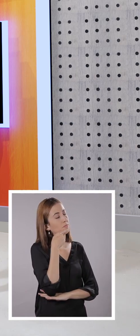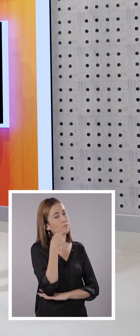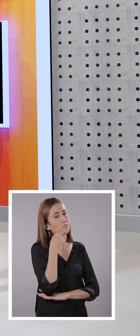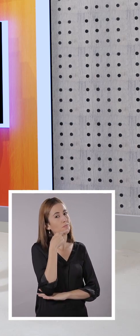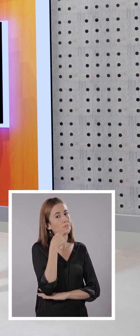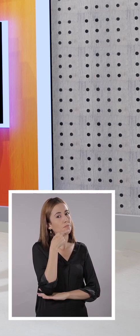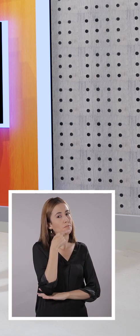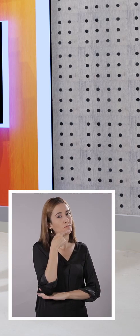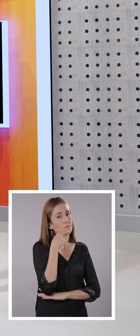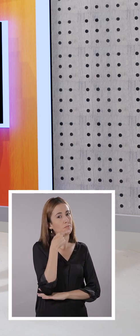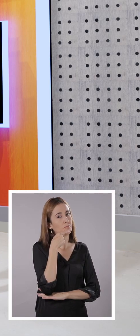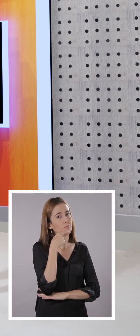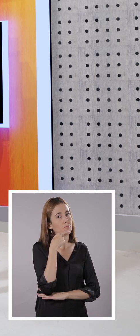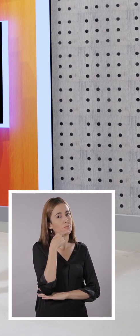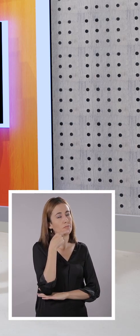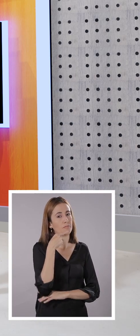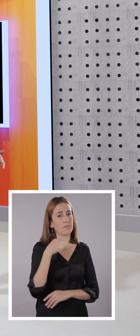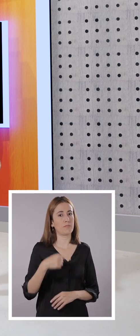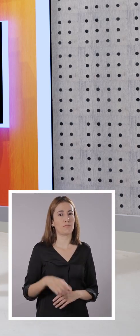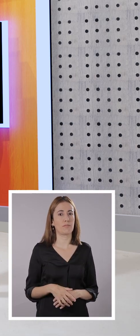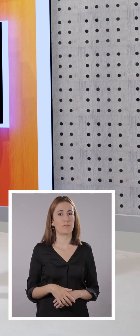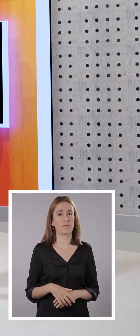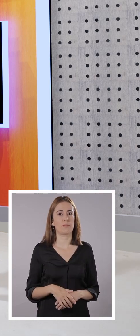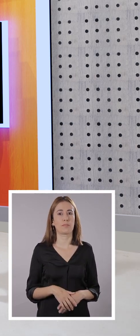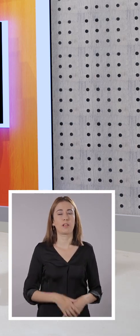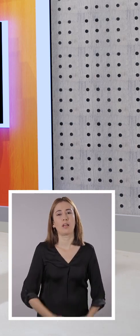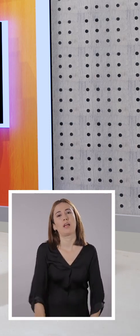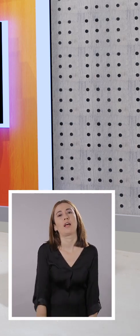Derrítase como velita.